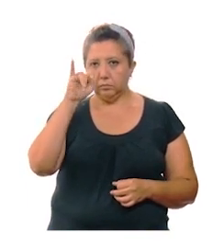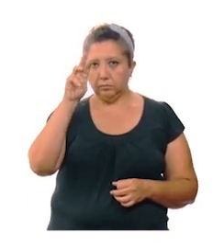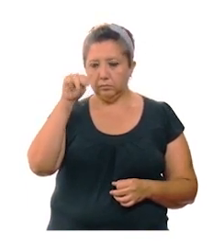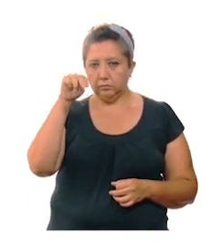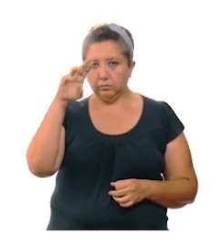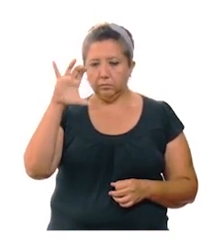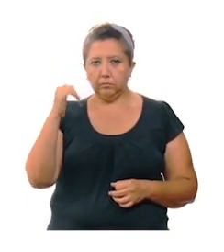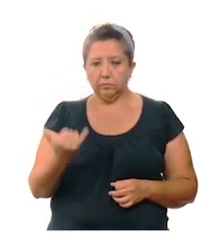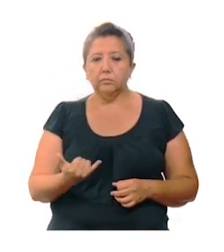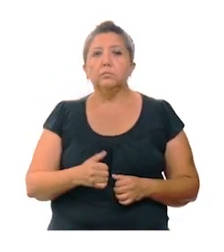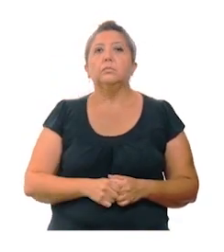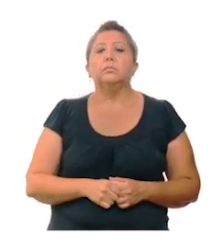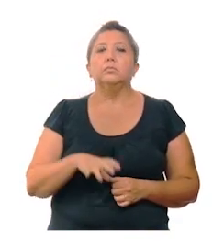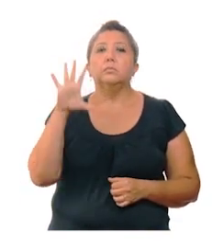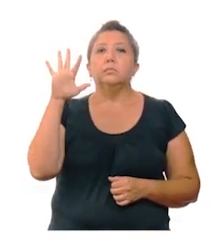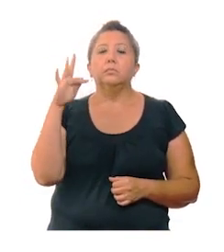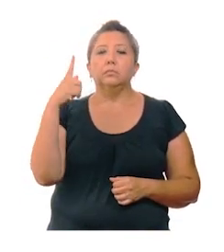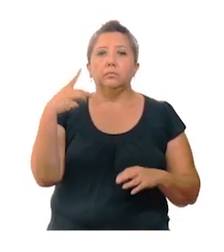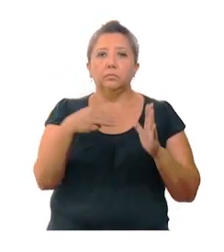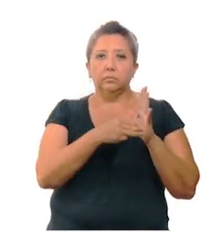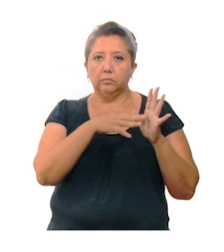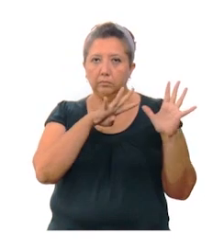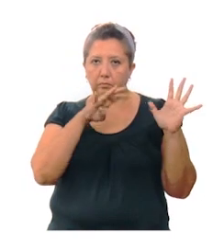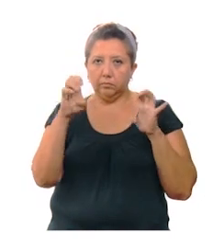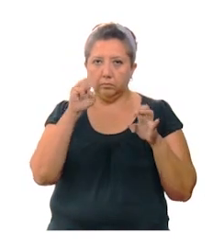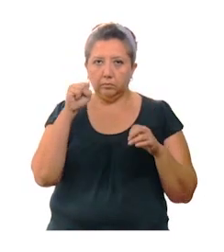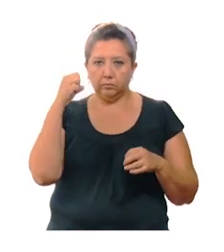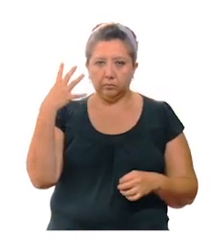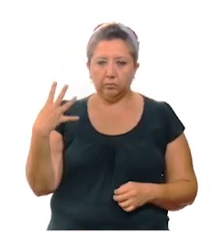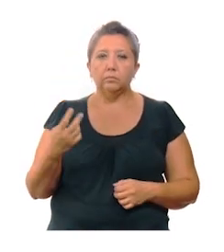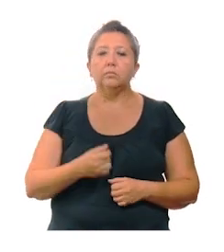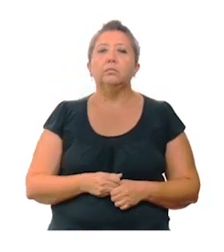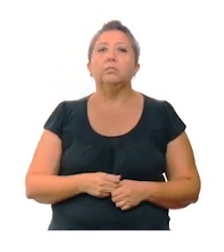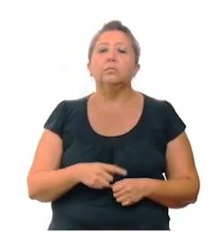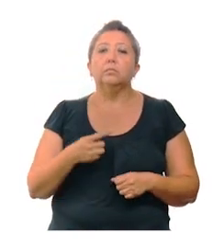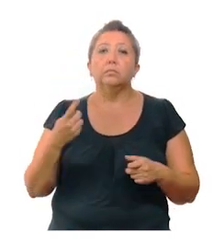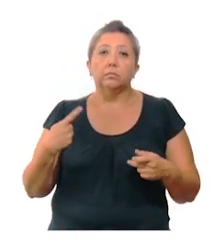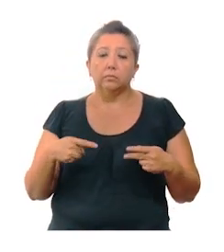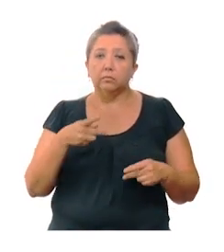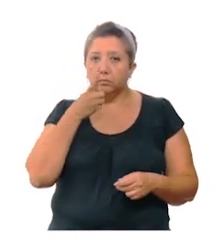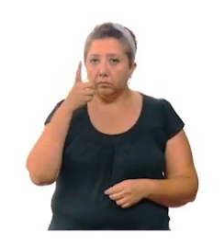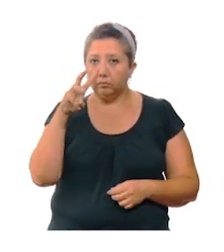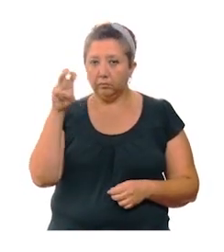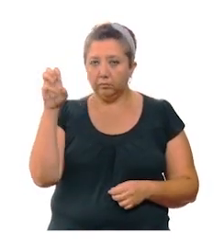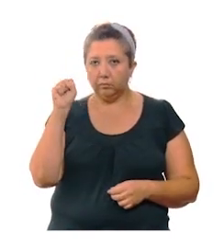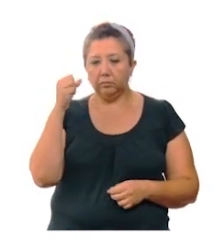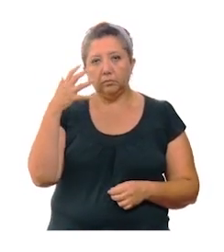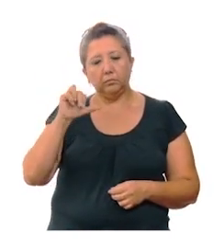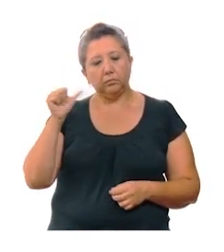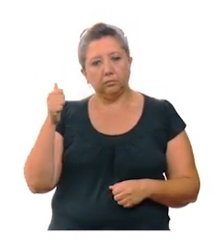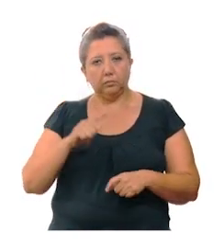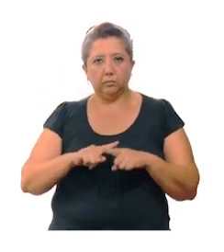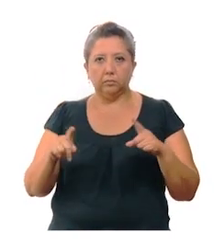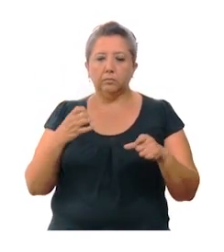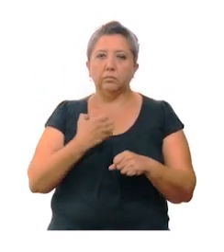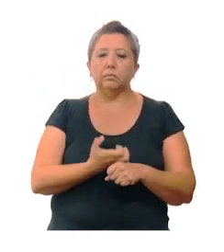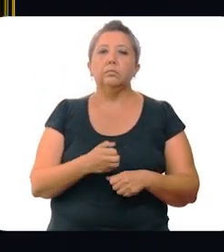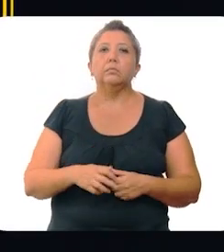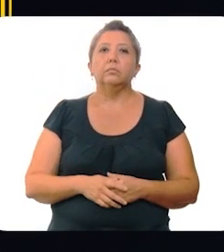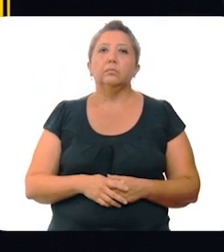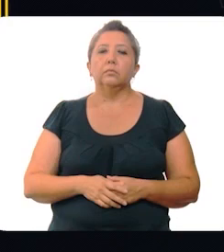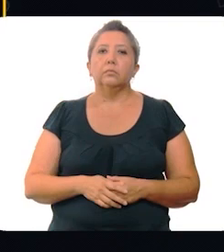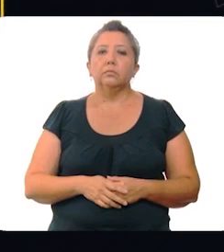y Tinum. De los 41,964 casos positivos, 365 son de otro país u otro estado.